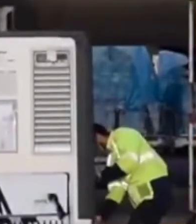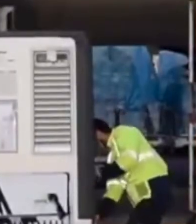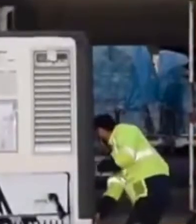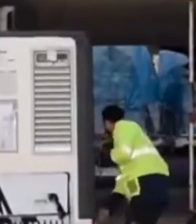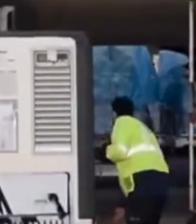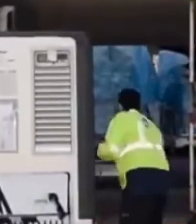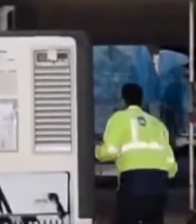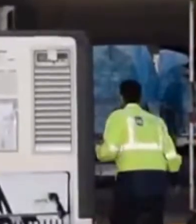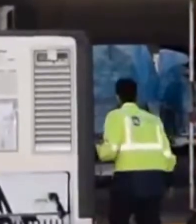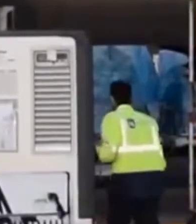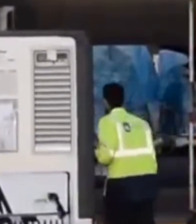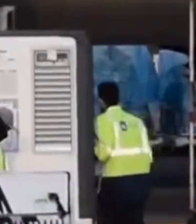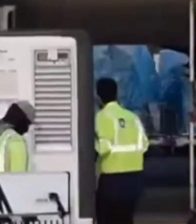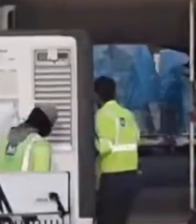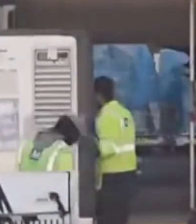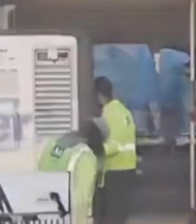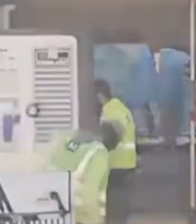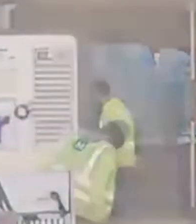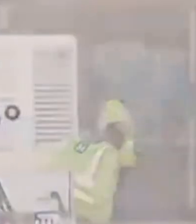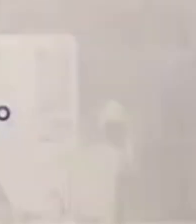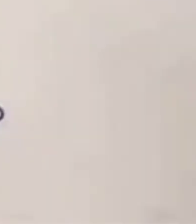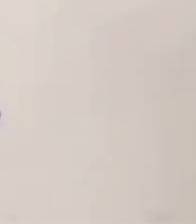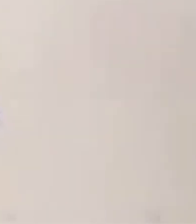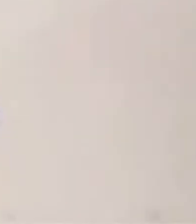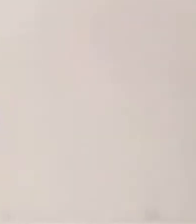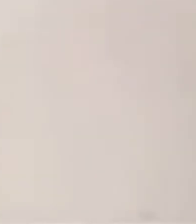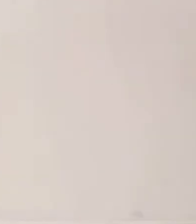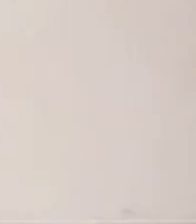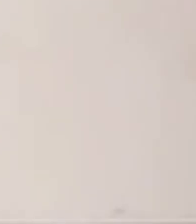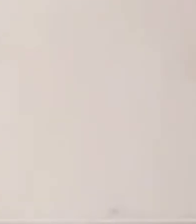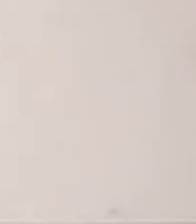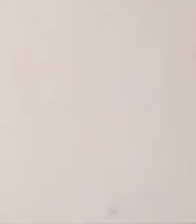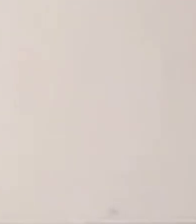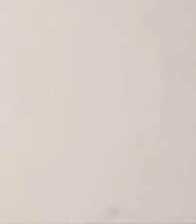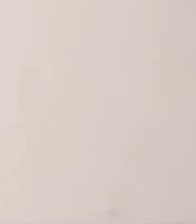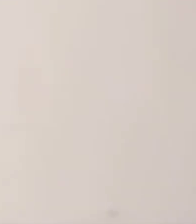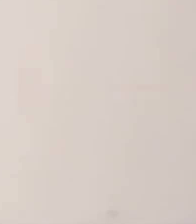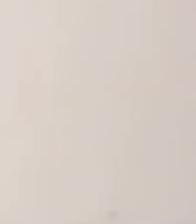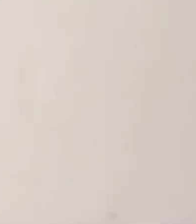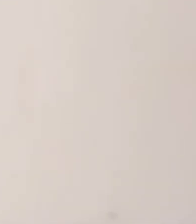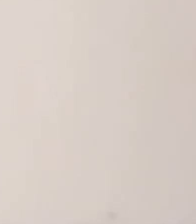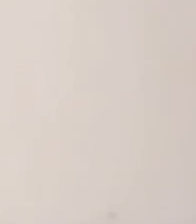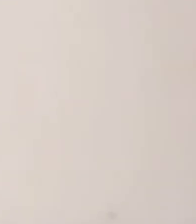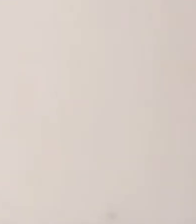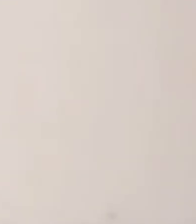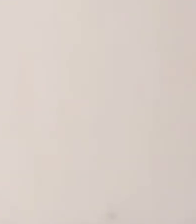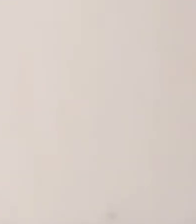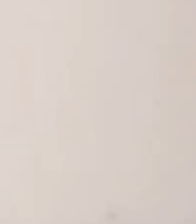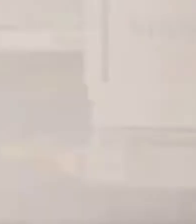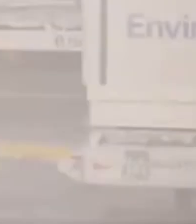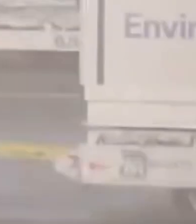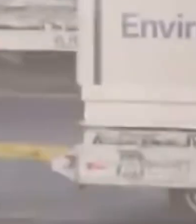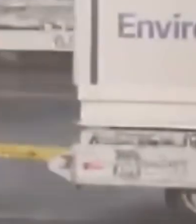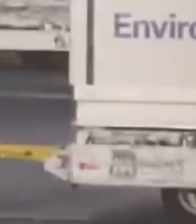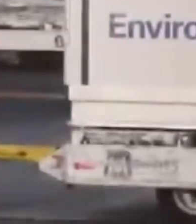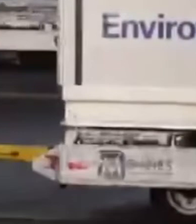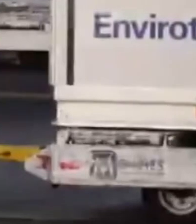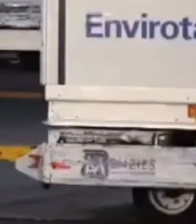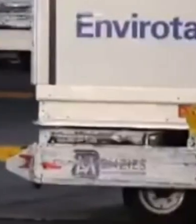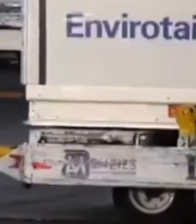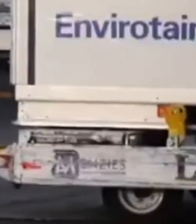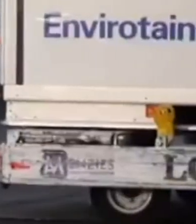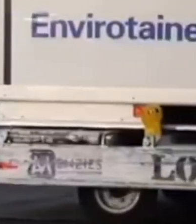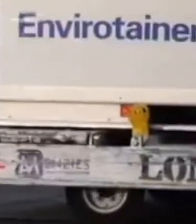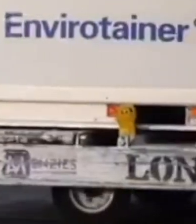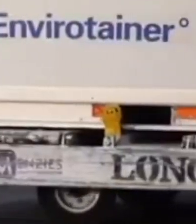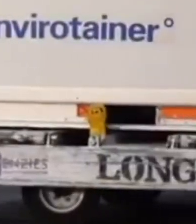frontera tiene una reapertura estimada del 60% contemplado el fin de semana pasado. Por último, el canciller